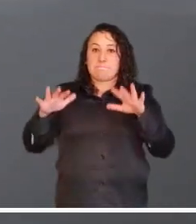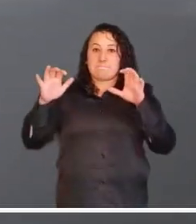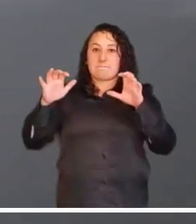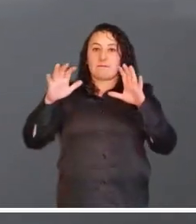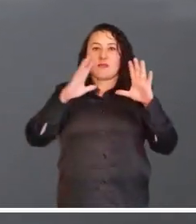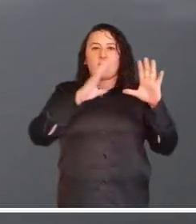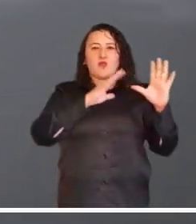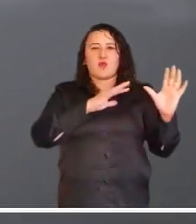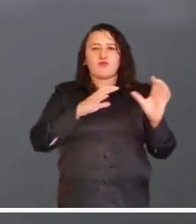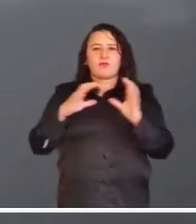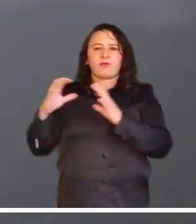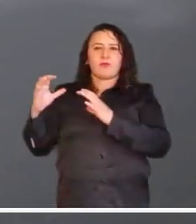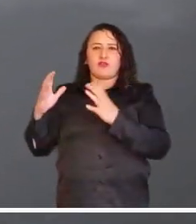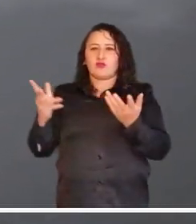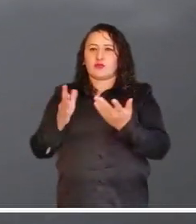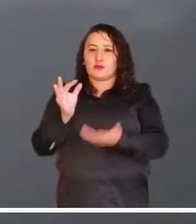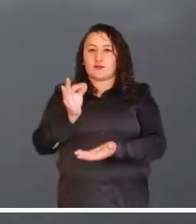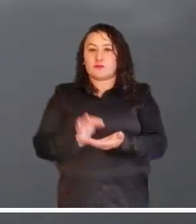Amazona.